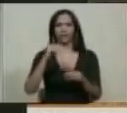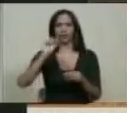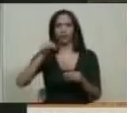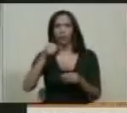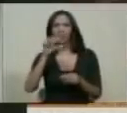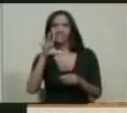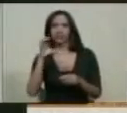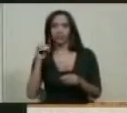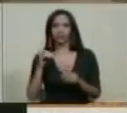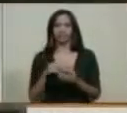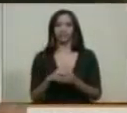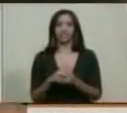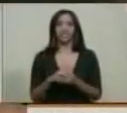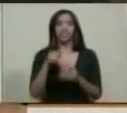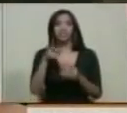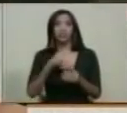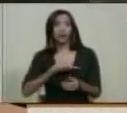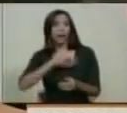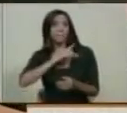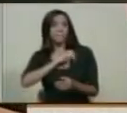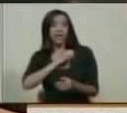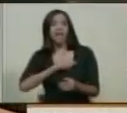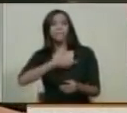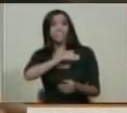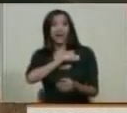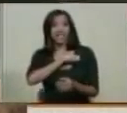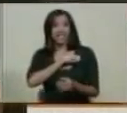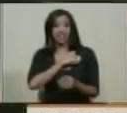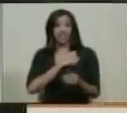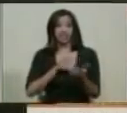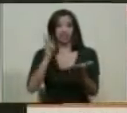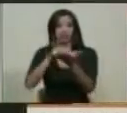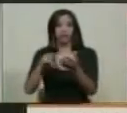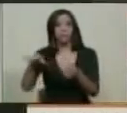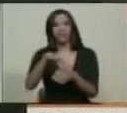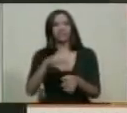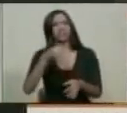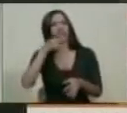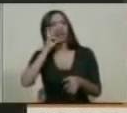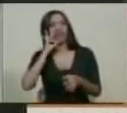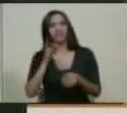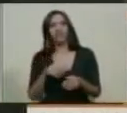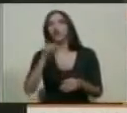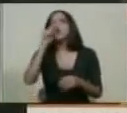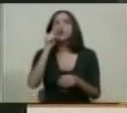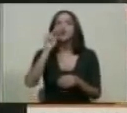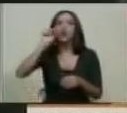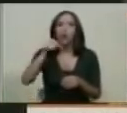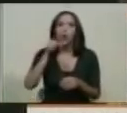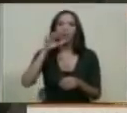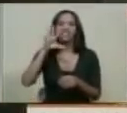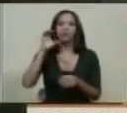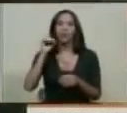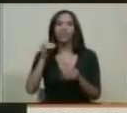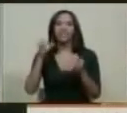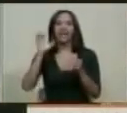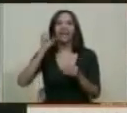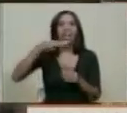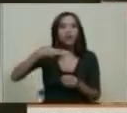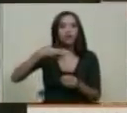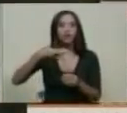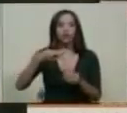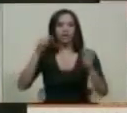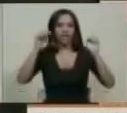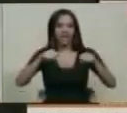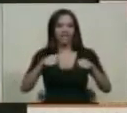en España, cuesta un dólar, un 1,50 euros, y aquí cuesta 3 euros, se volvieron locos y